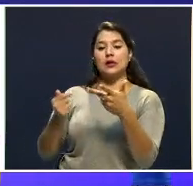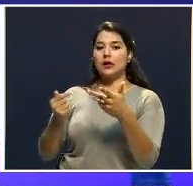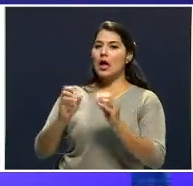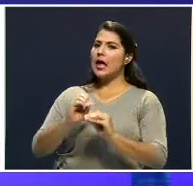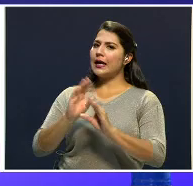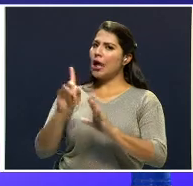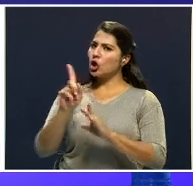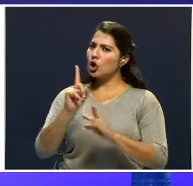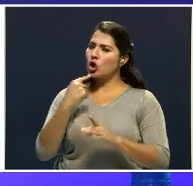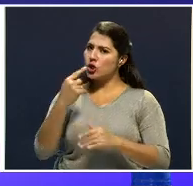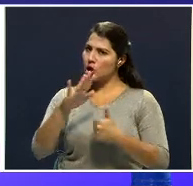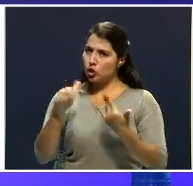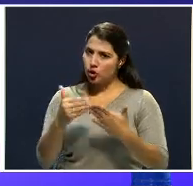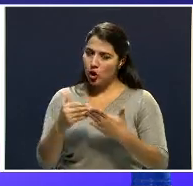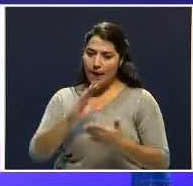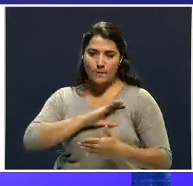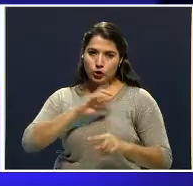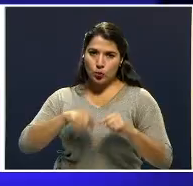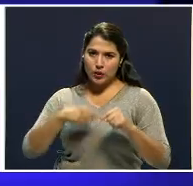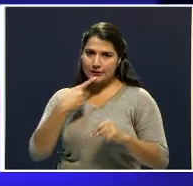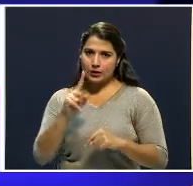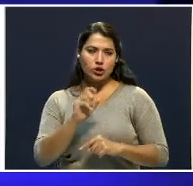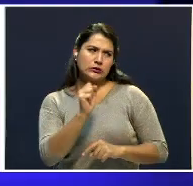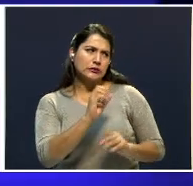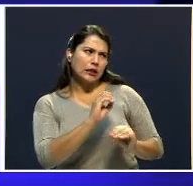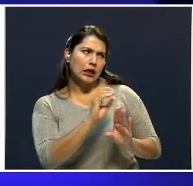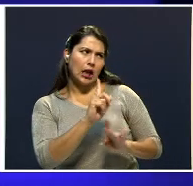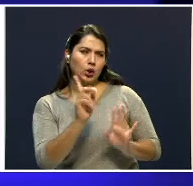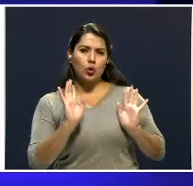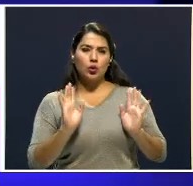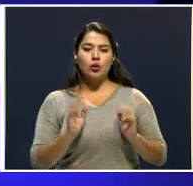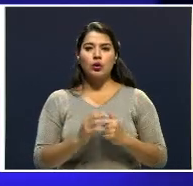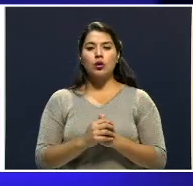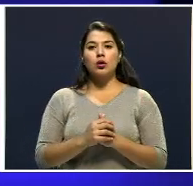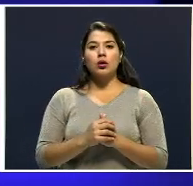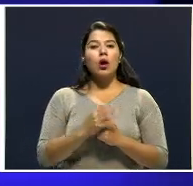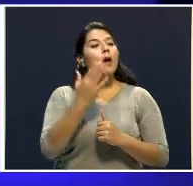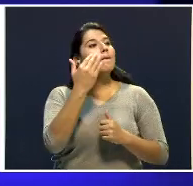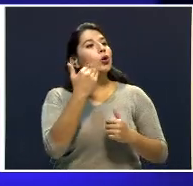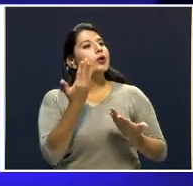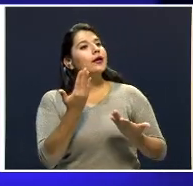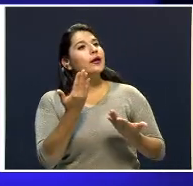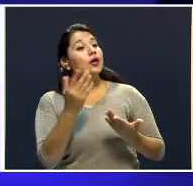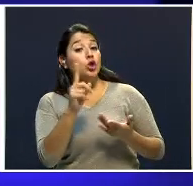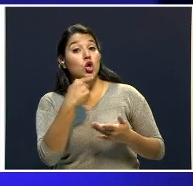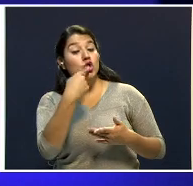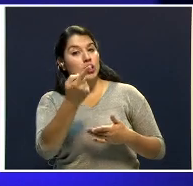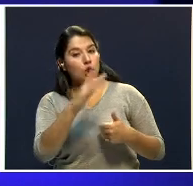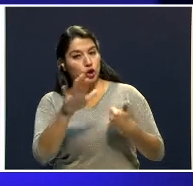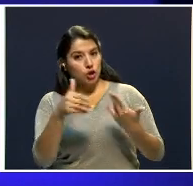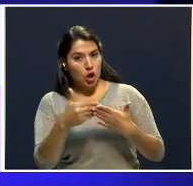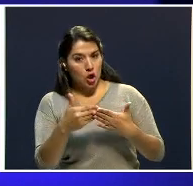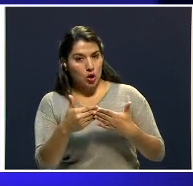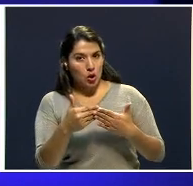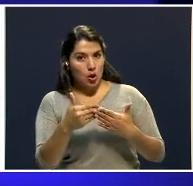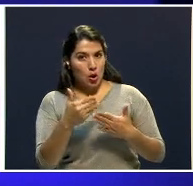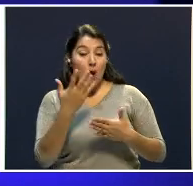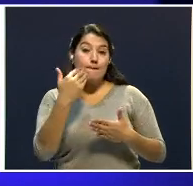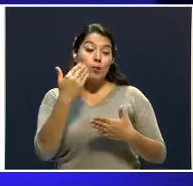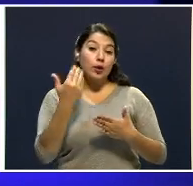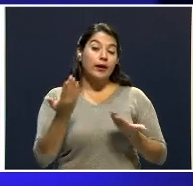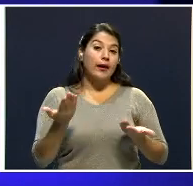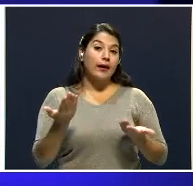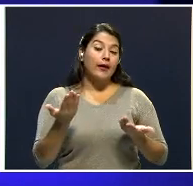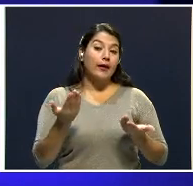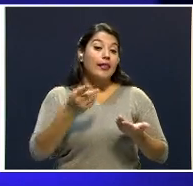todo, es costumbre de la policía no decir todo, pero dio algunas circunstancias. el caso, además, no dijo todo, porque el caso tenía que